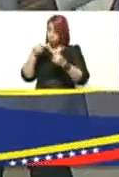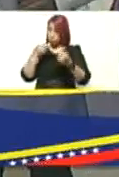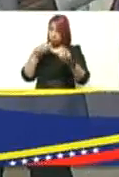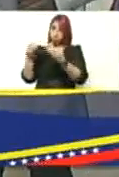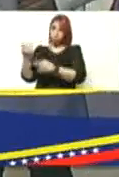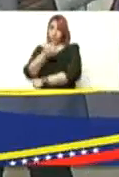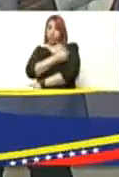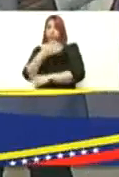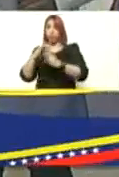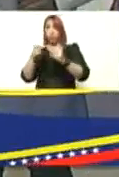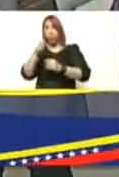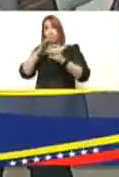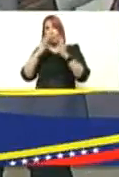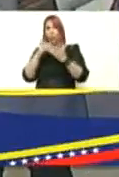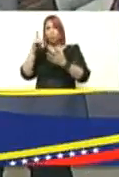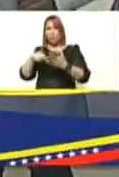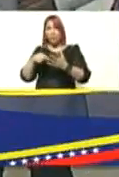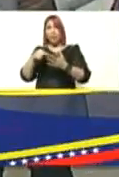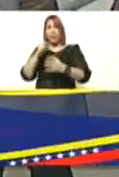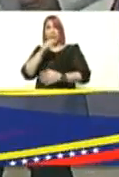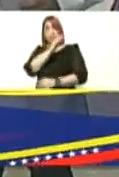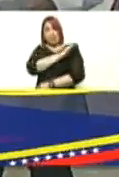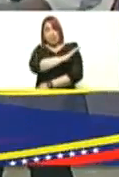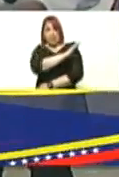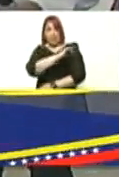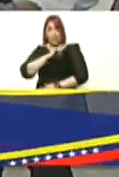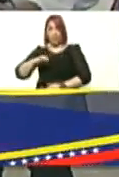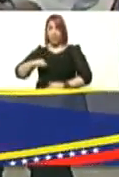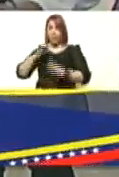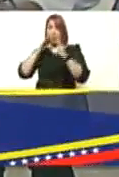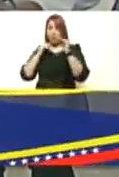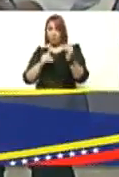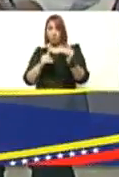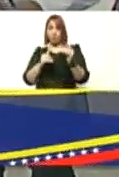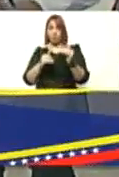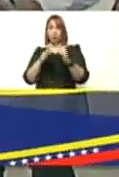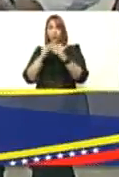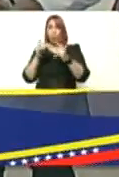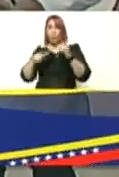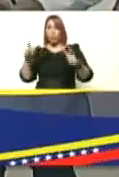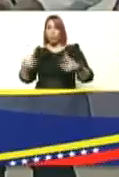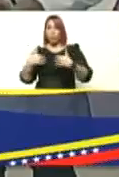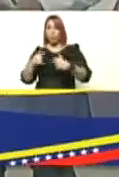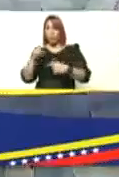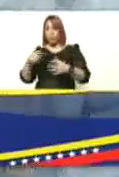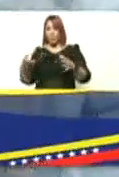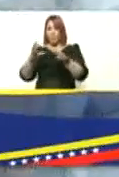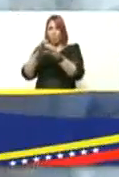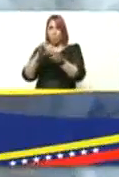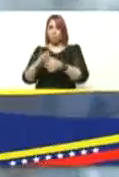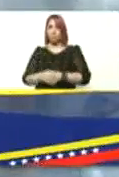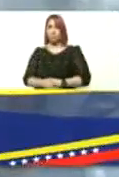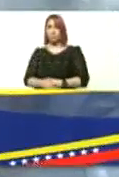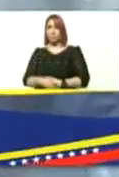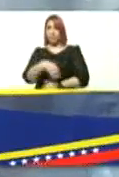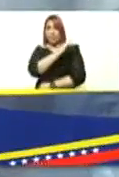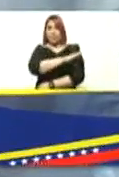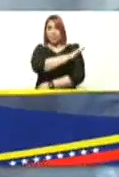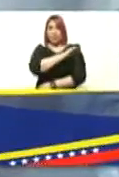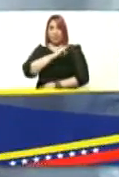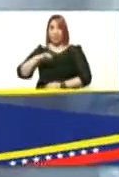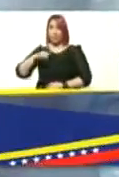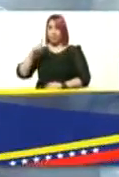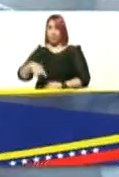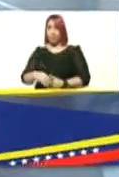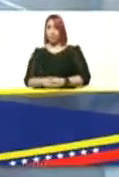a todo el mundo ellos también para atender a todo el personal de salud que también está vinculado a esta línea de las clínicas privadas bueno a todas